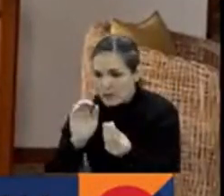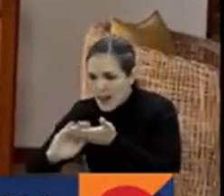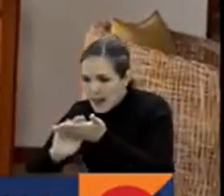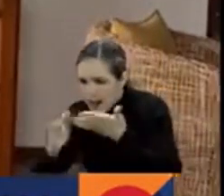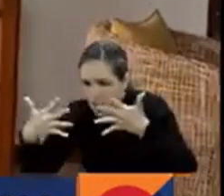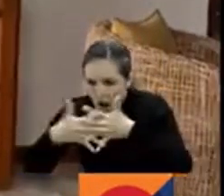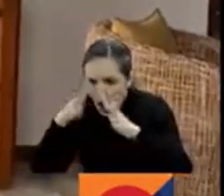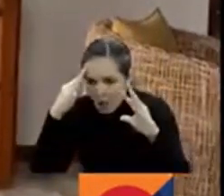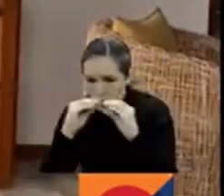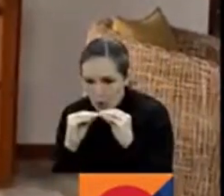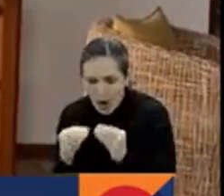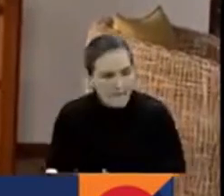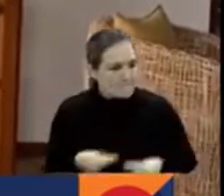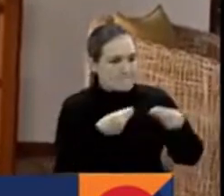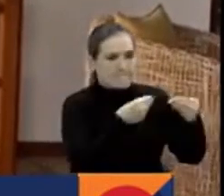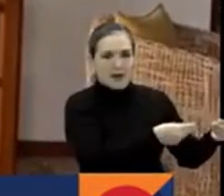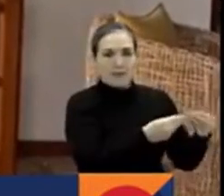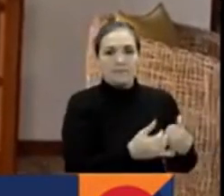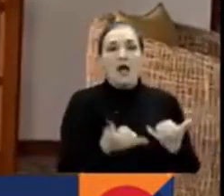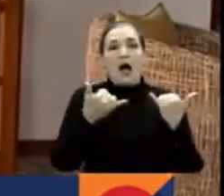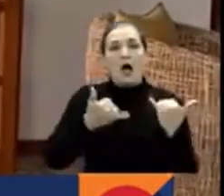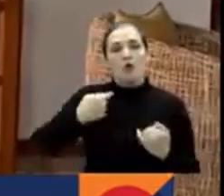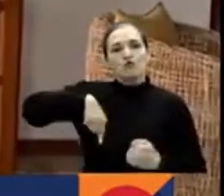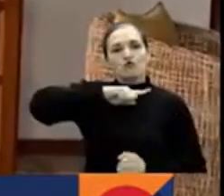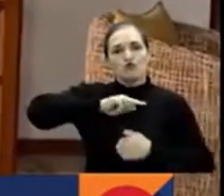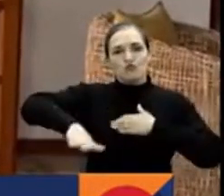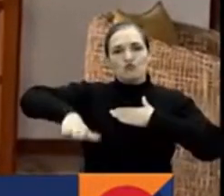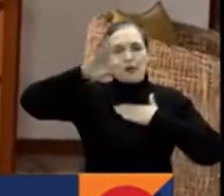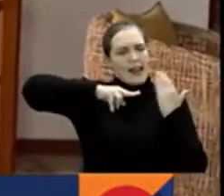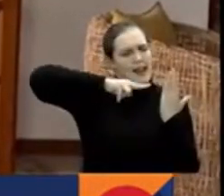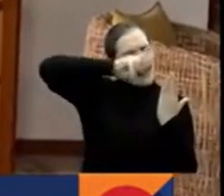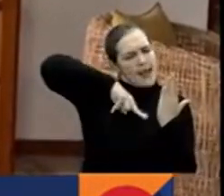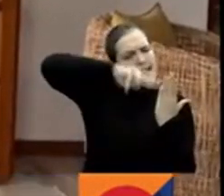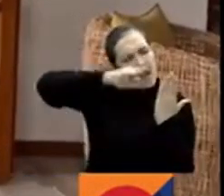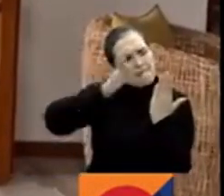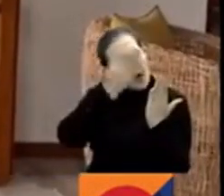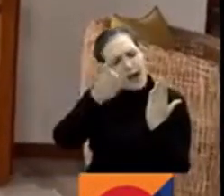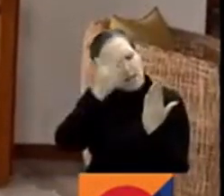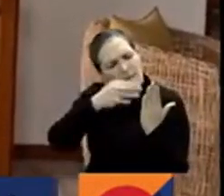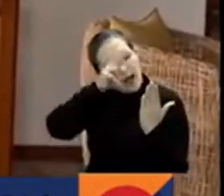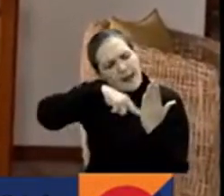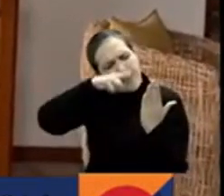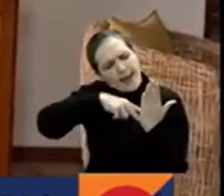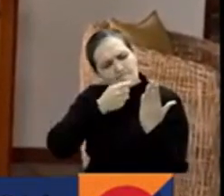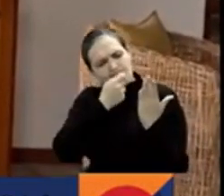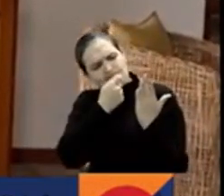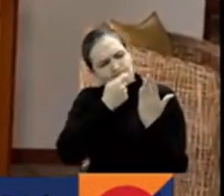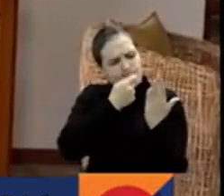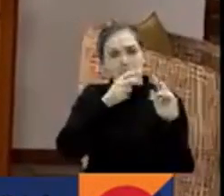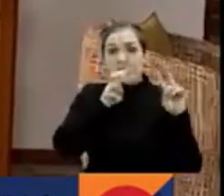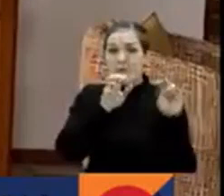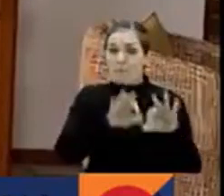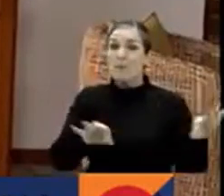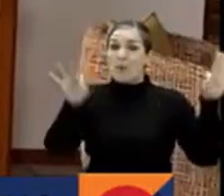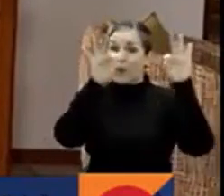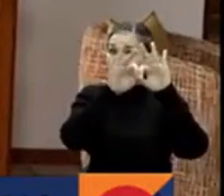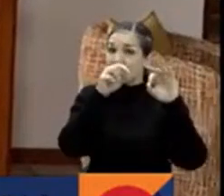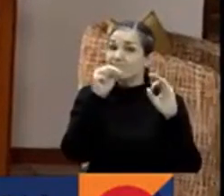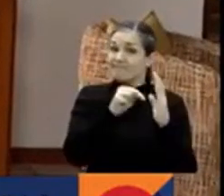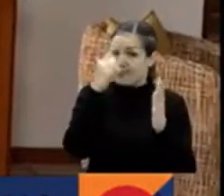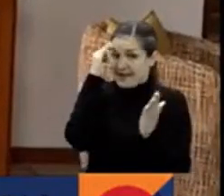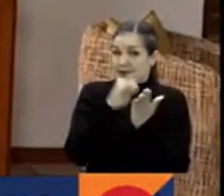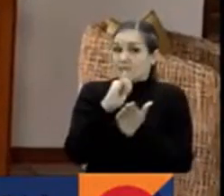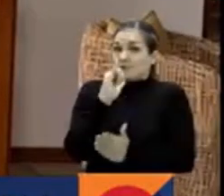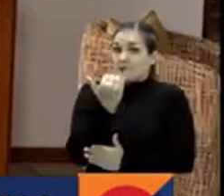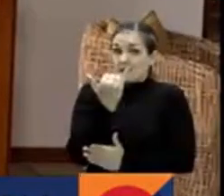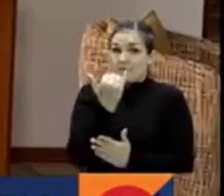definir y vamos a leer varios aspectos que creemos son importantes y es